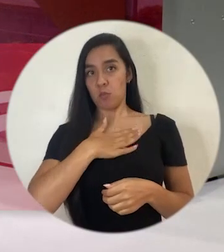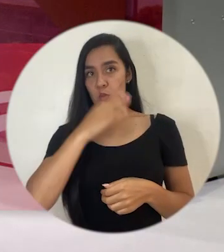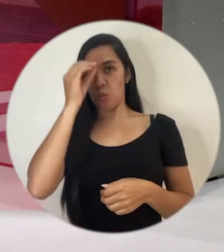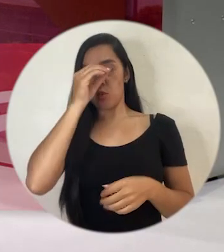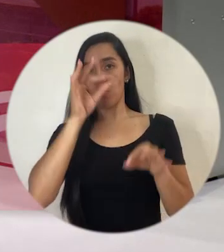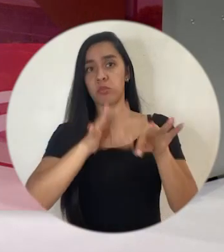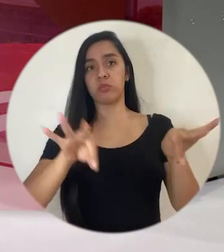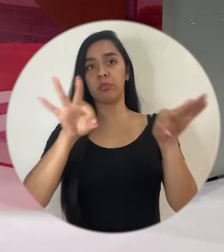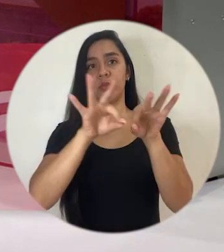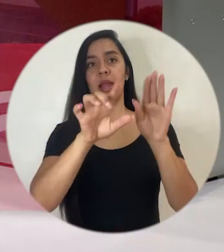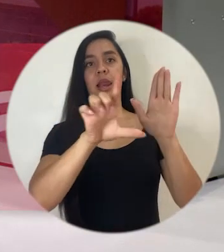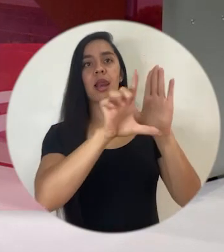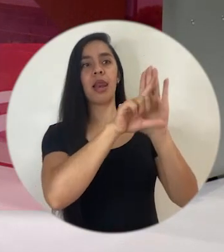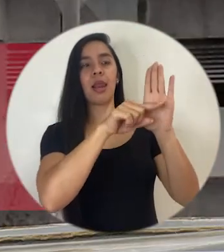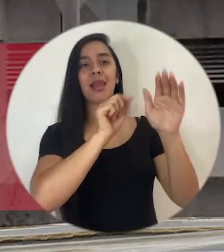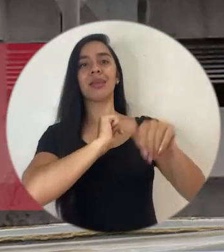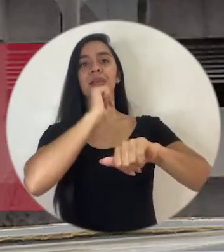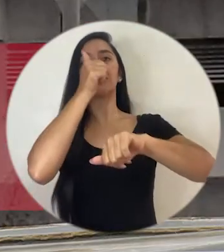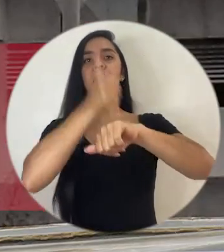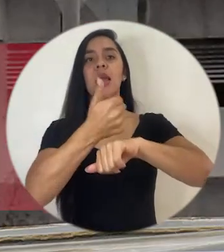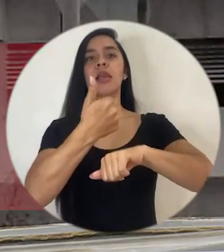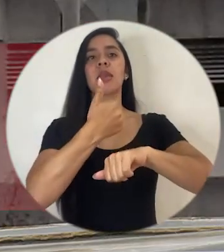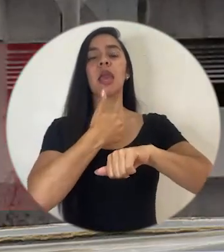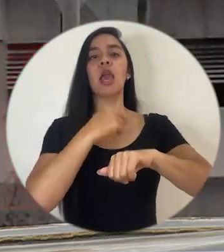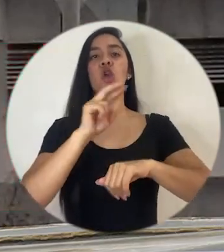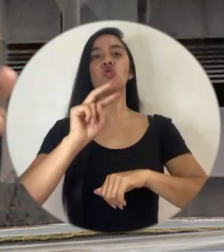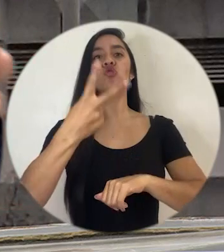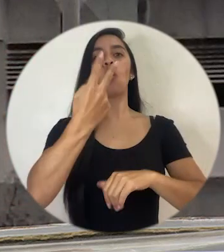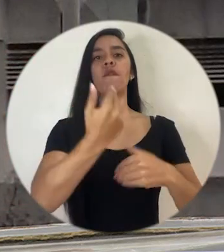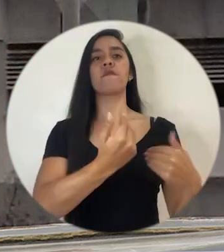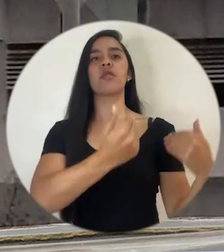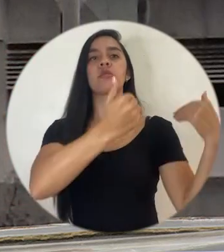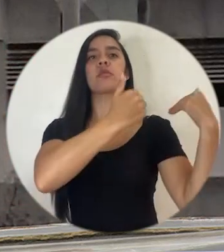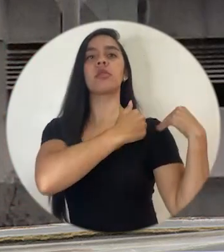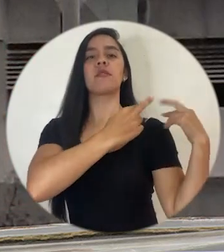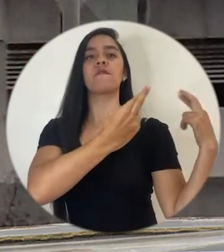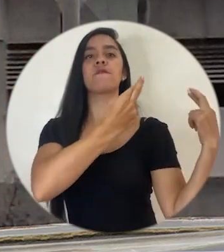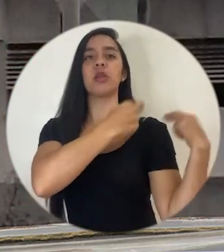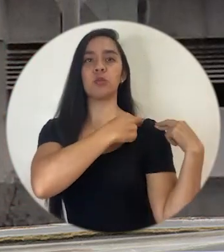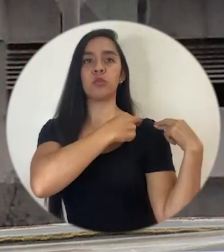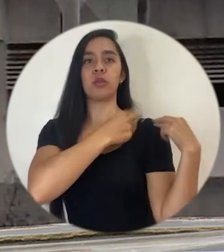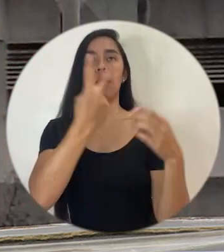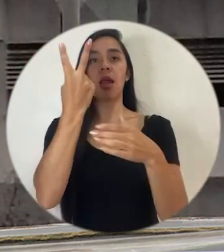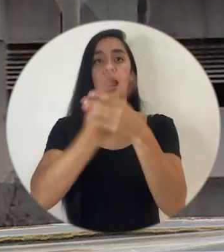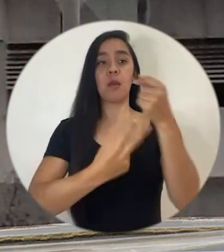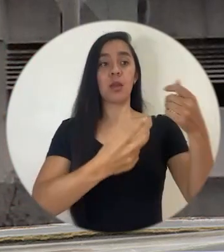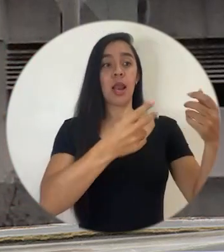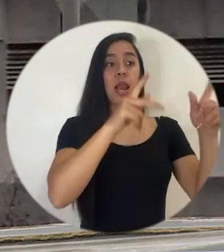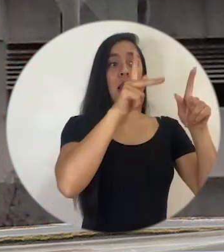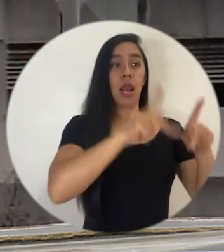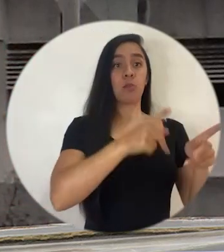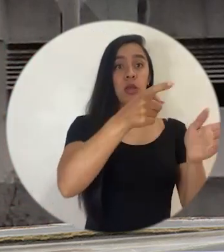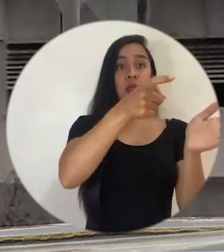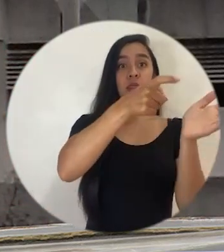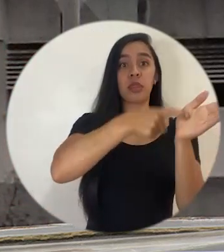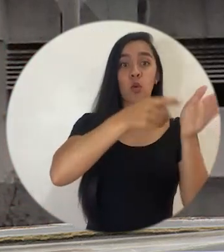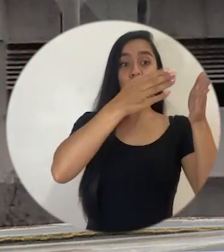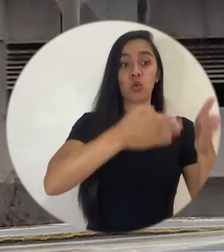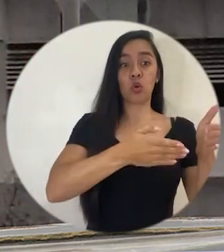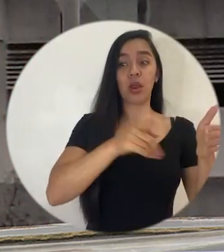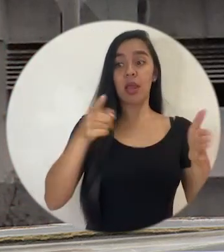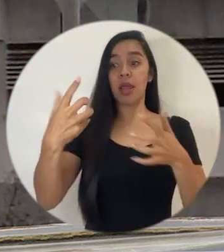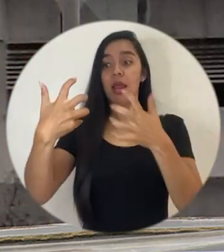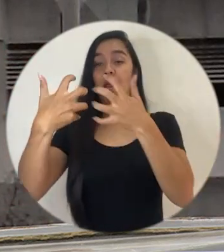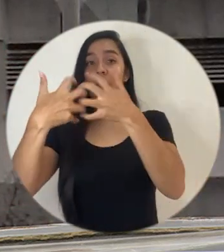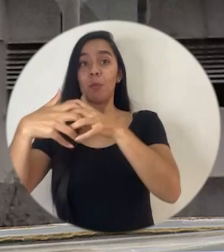me parece importantísimo, la ley establece que hay una corresponsabilidad entre el deudor y la entidad que